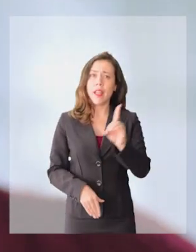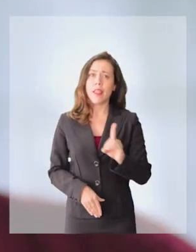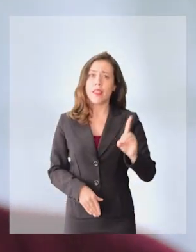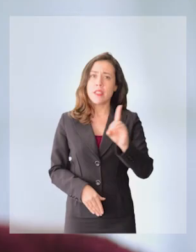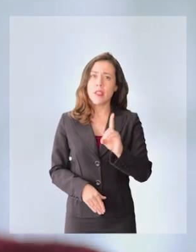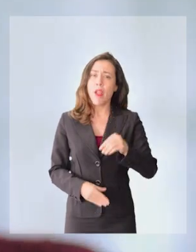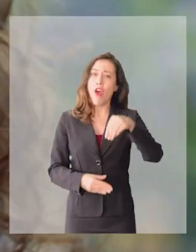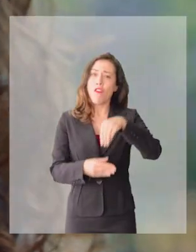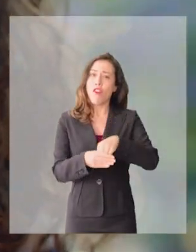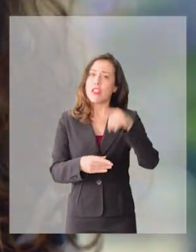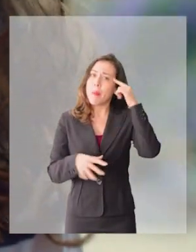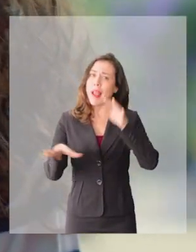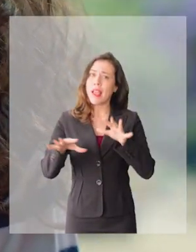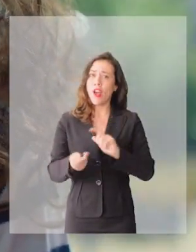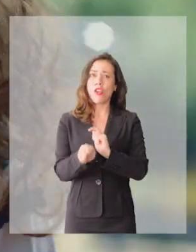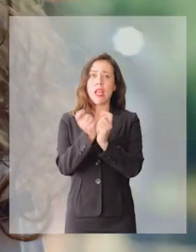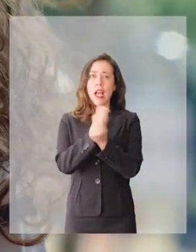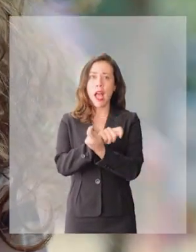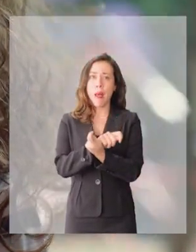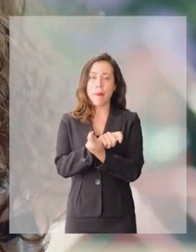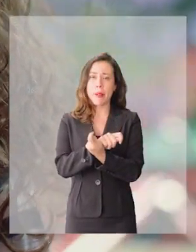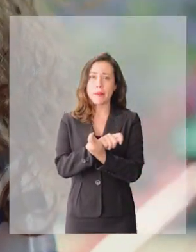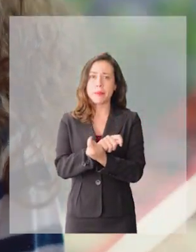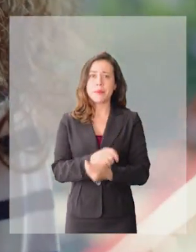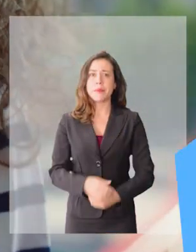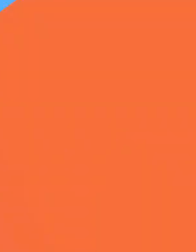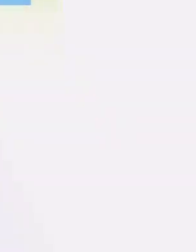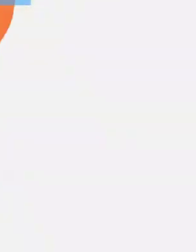17 de diciembre vota para que las cosas cambien.